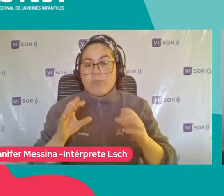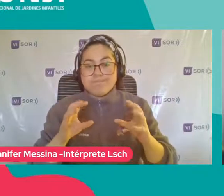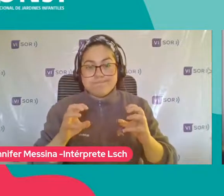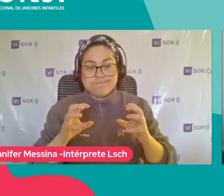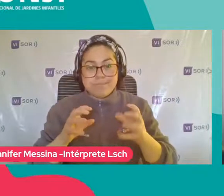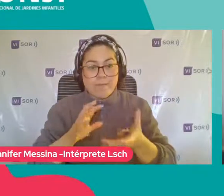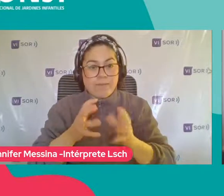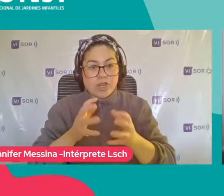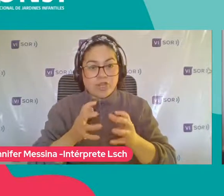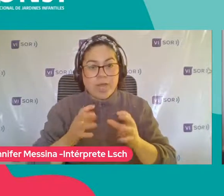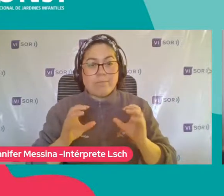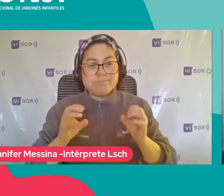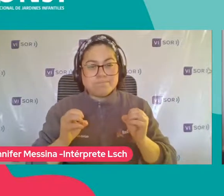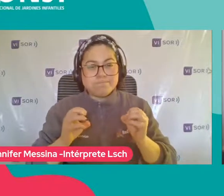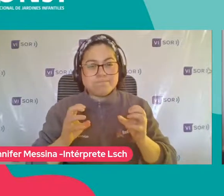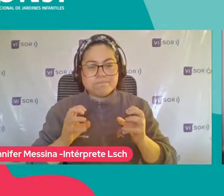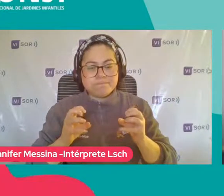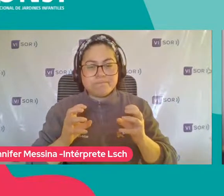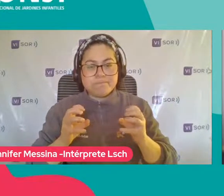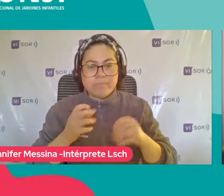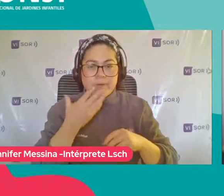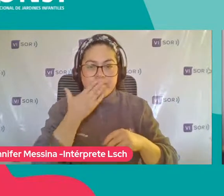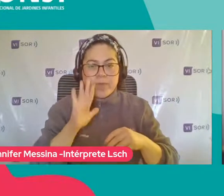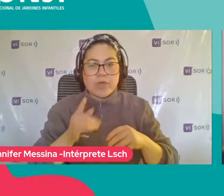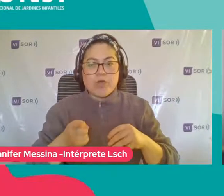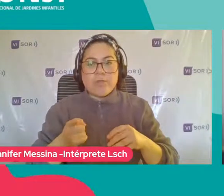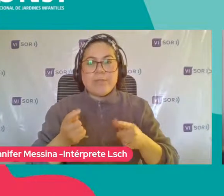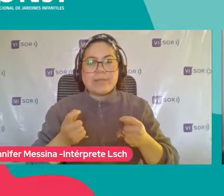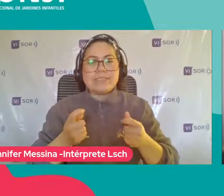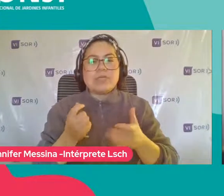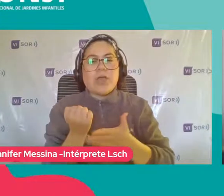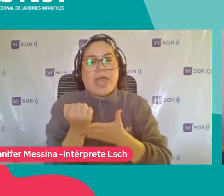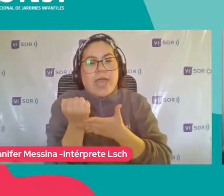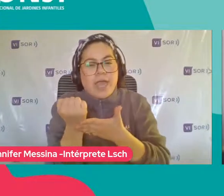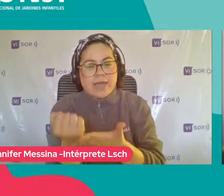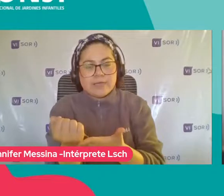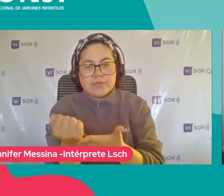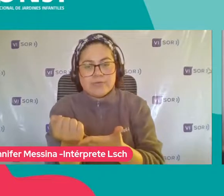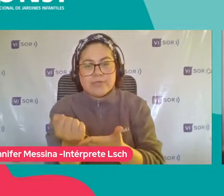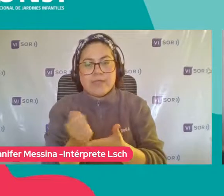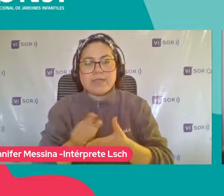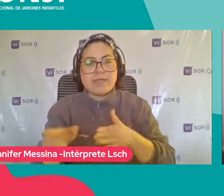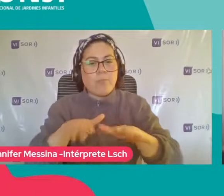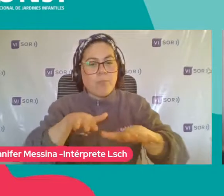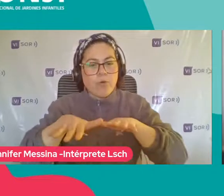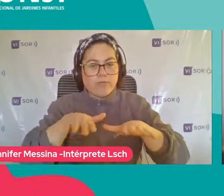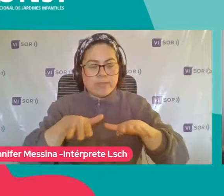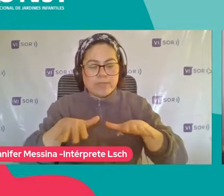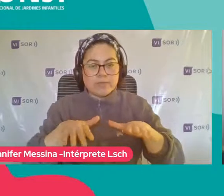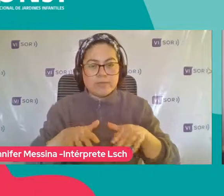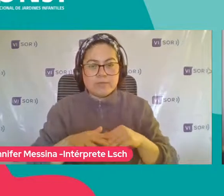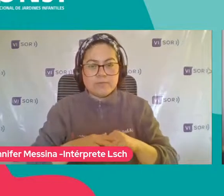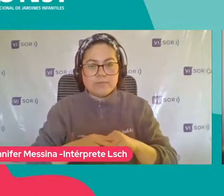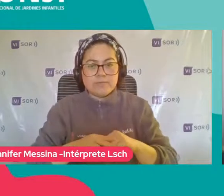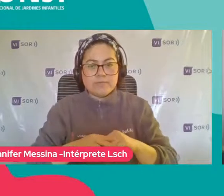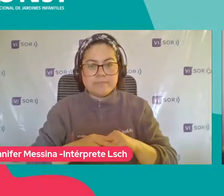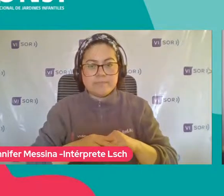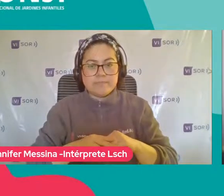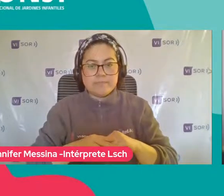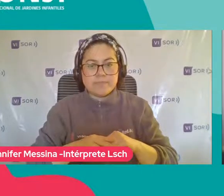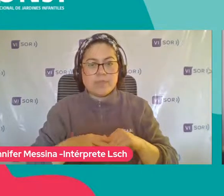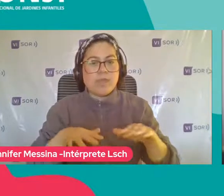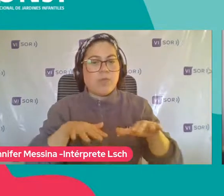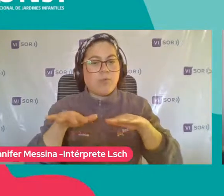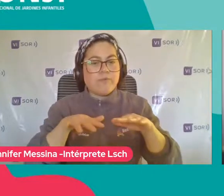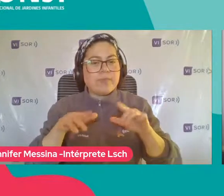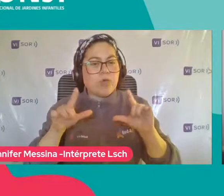¿Ya? Puedo ir funcionalizando O haciendo que estos movimientos Yo siempre digo No es que se note menos